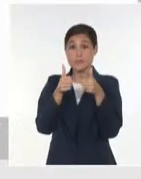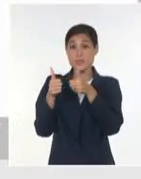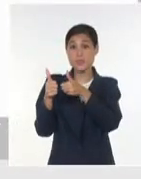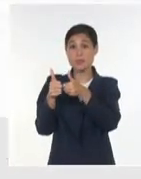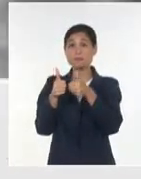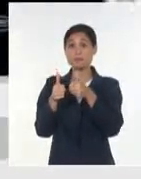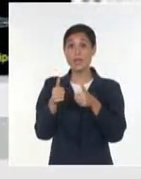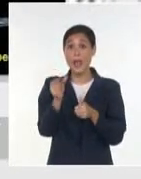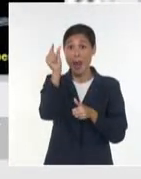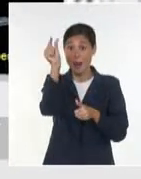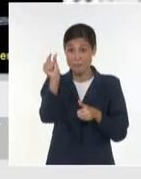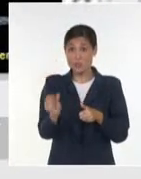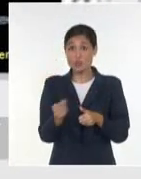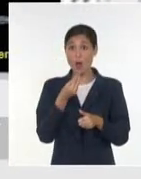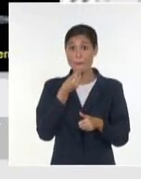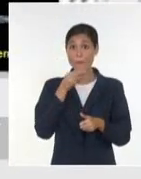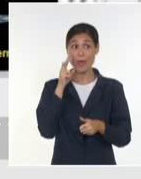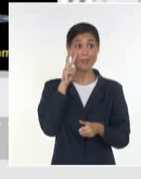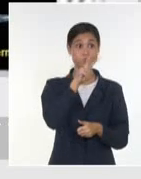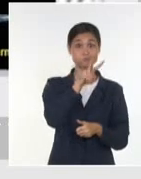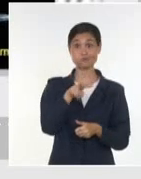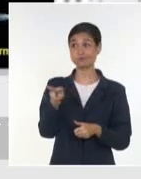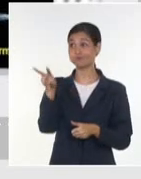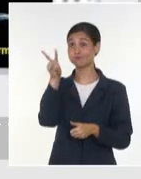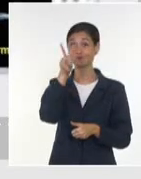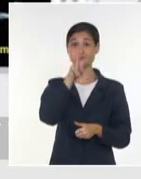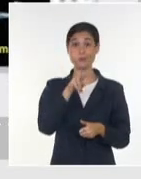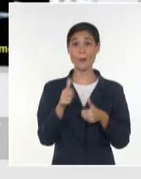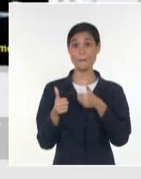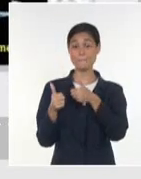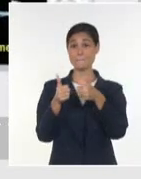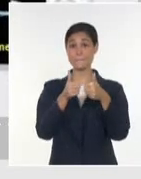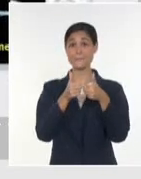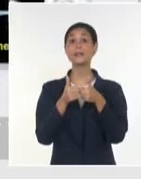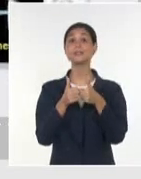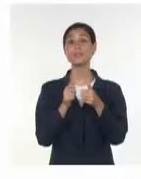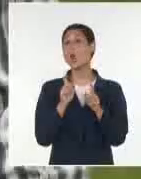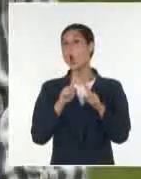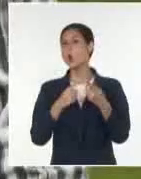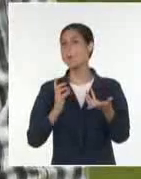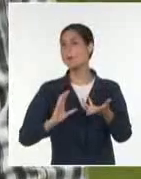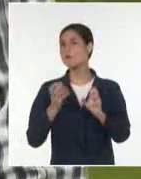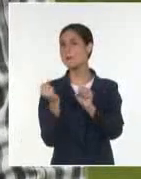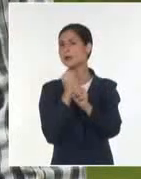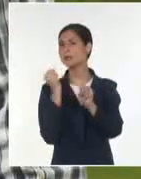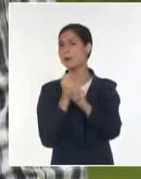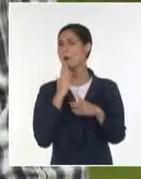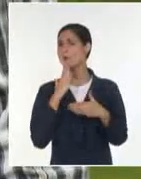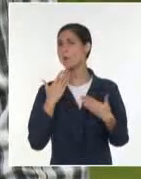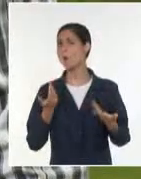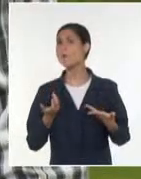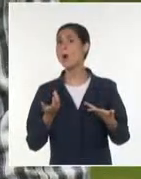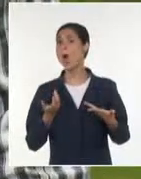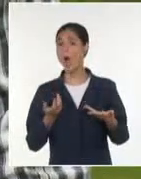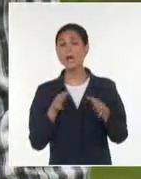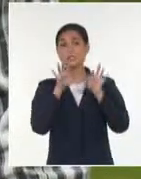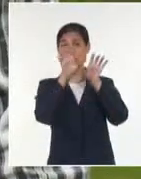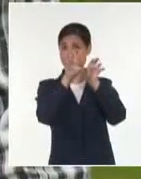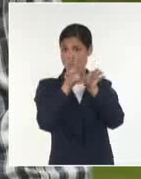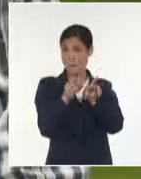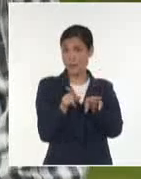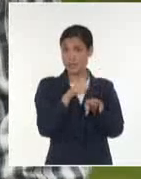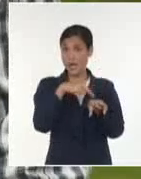logre la mayor visión. Tradicionalmente se ha calculado por fórmulas matemáticas, pero tienen un cierto margen de error y